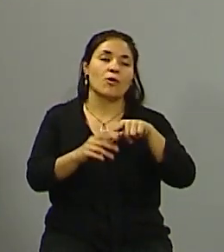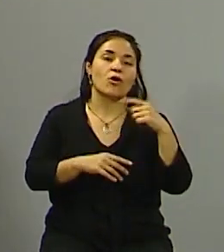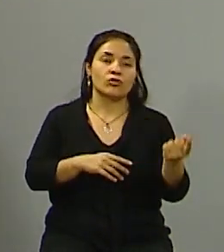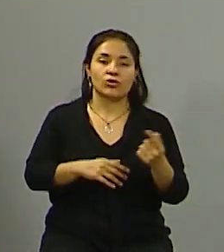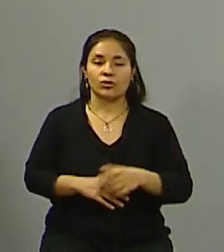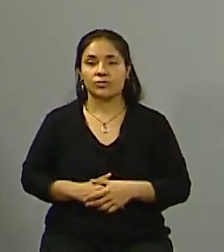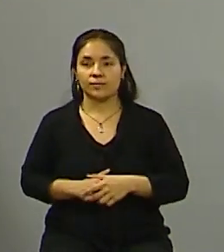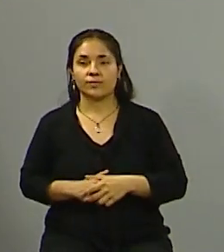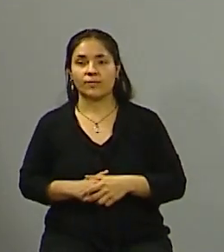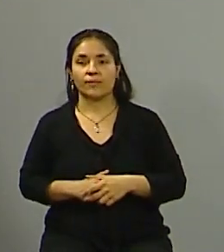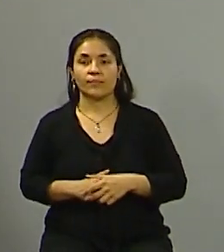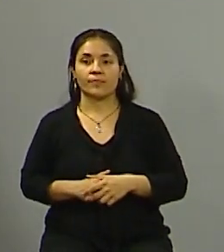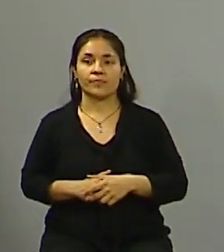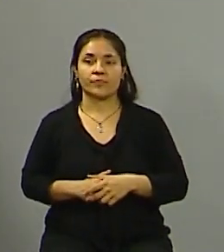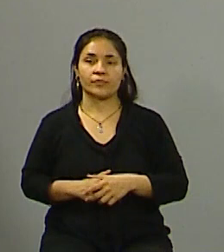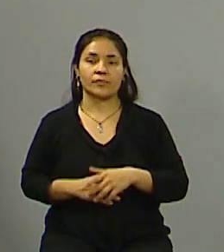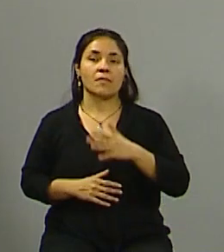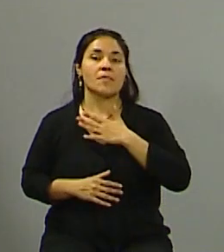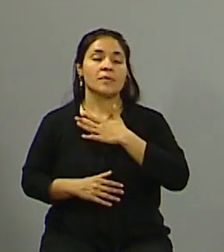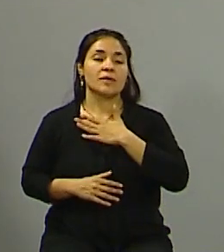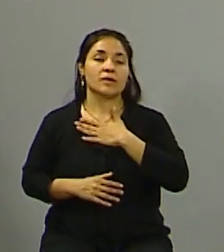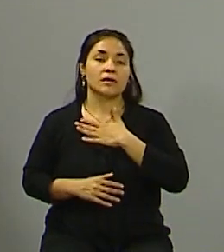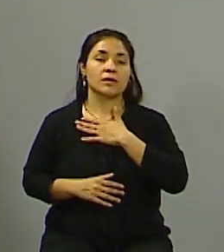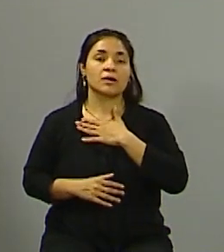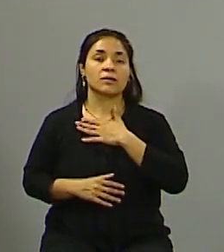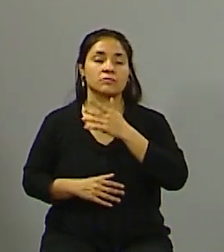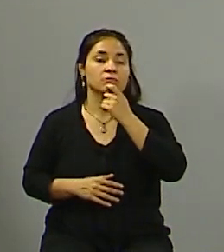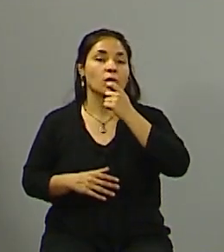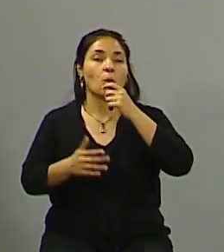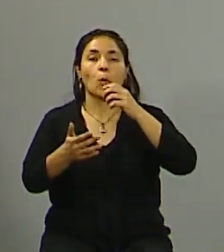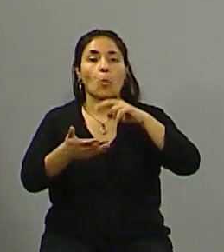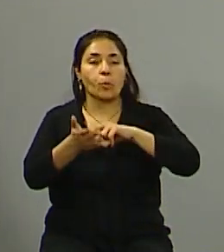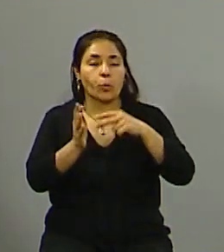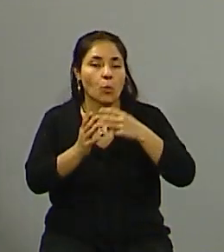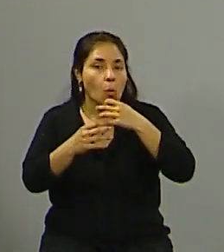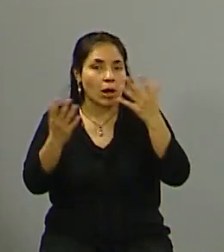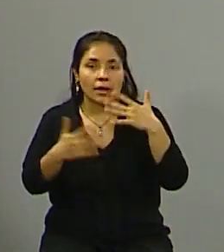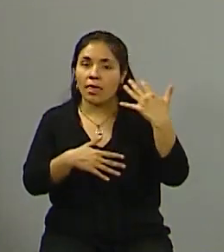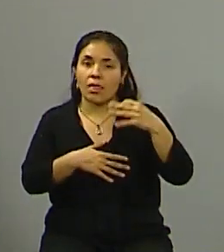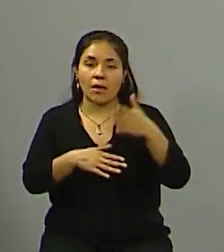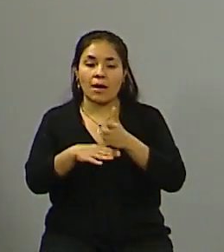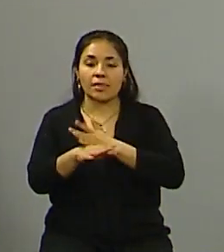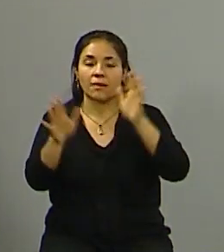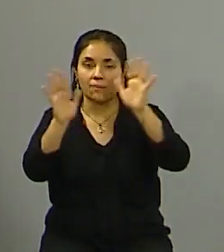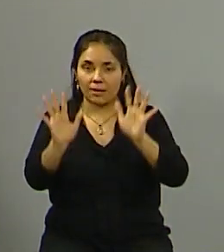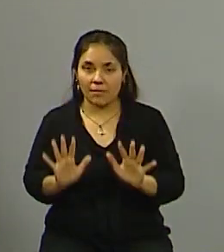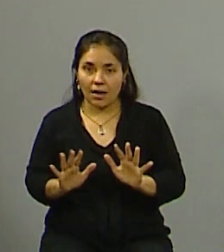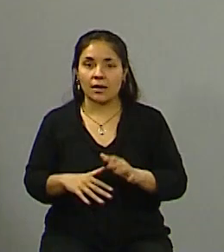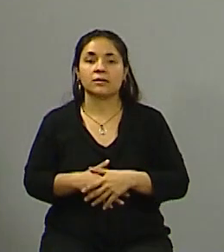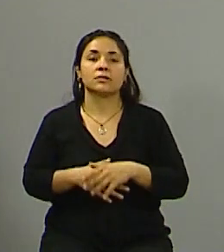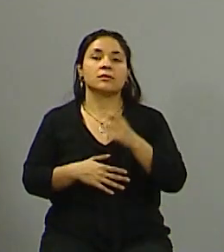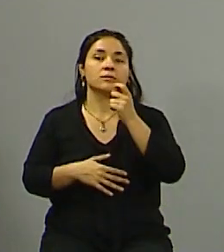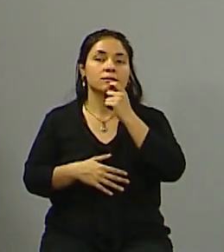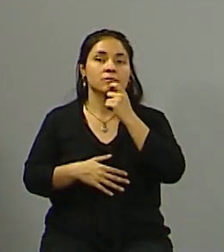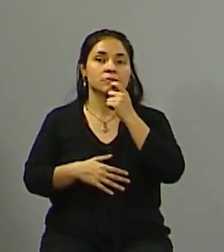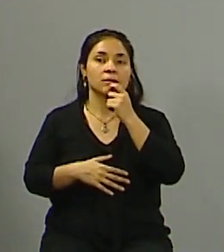que hay que estar preparado para todas las vicisitudes que se pueden generar, pero tener un protagonismo y liderar desde el